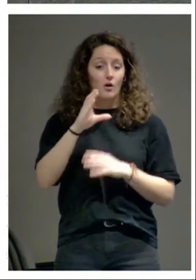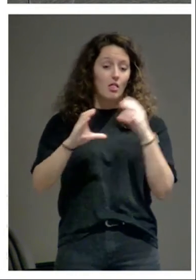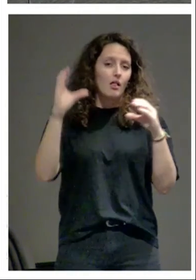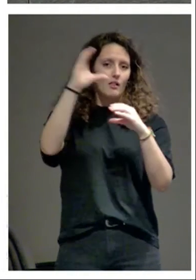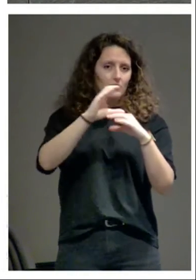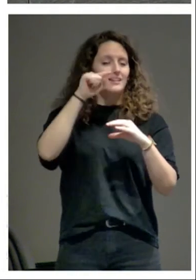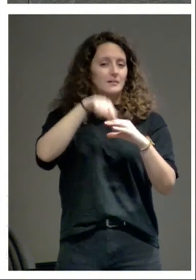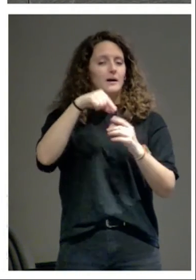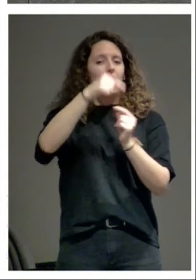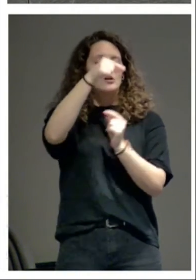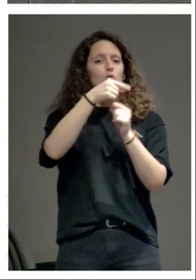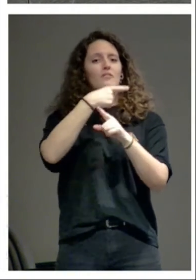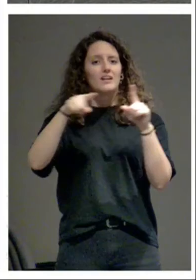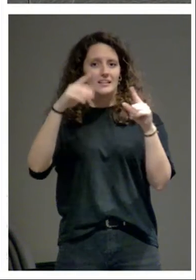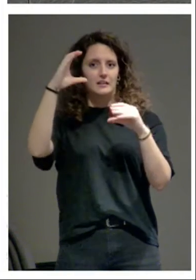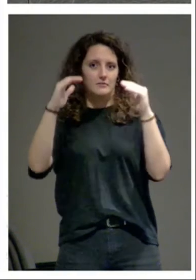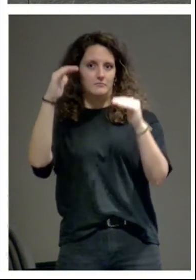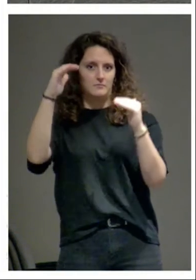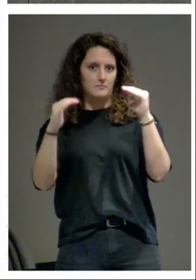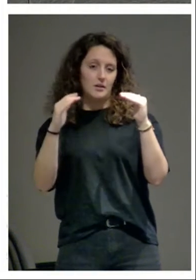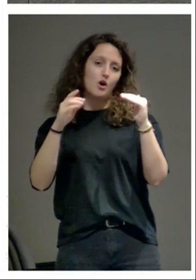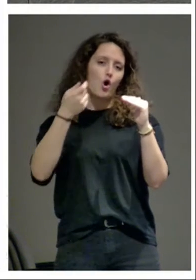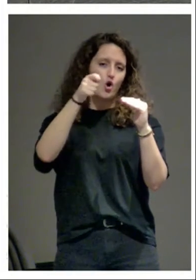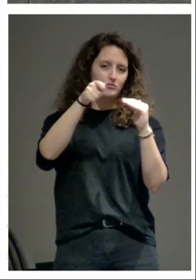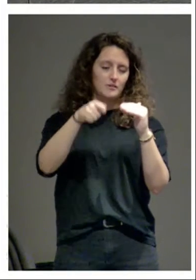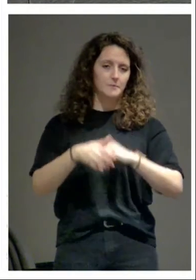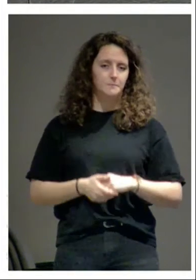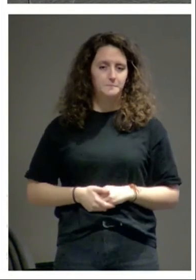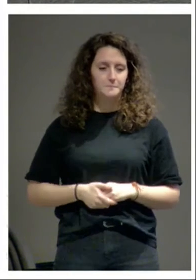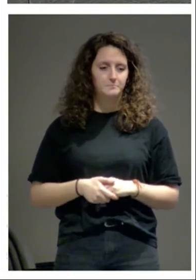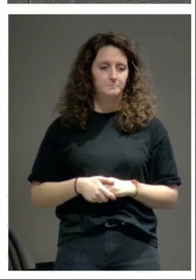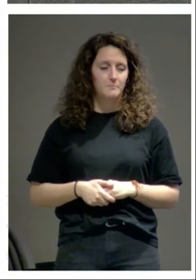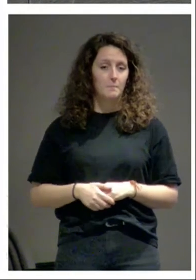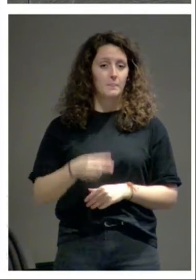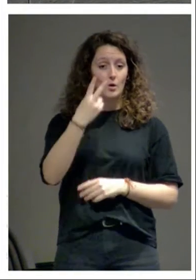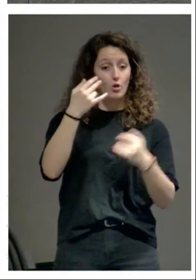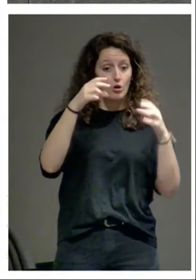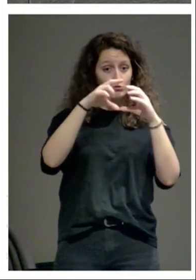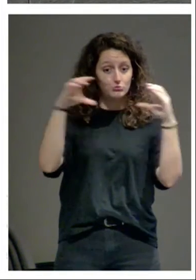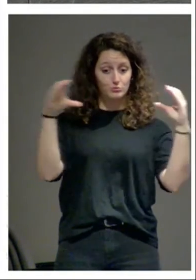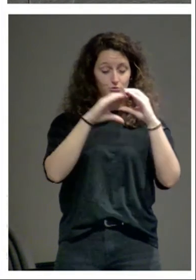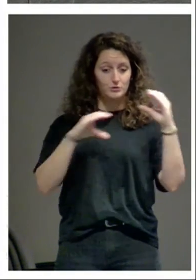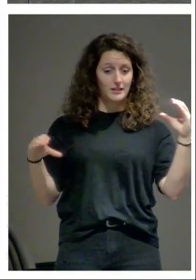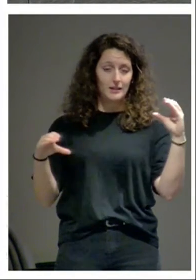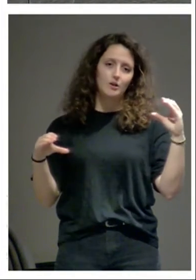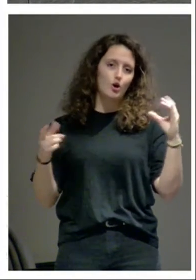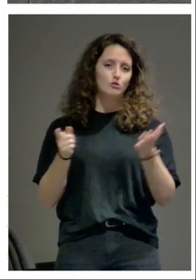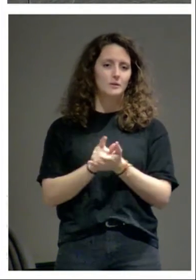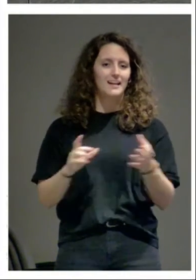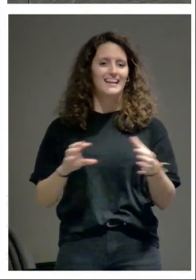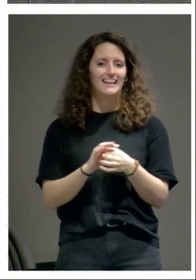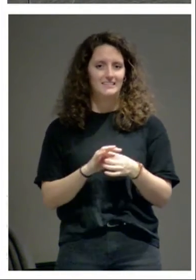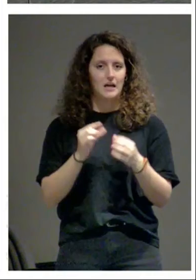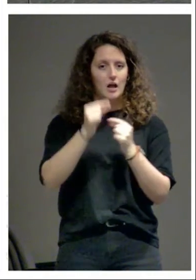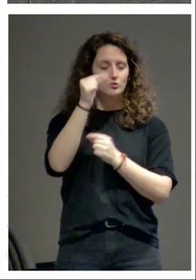también termina a una altura distinta de esta y meten otra llave y luego dos hiladas y un nuevo lecho a una